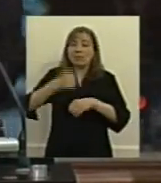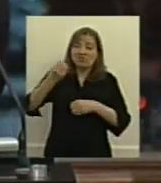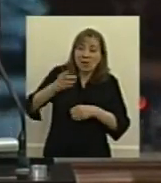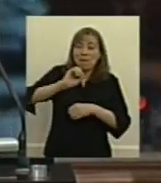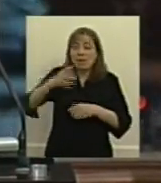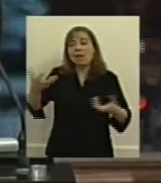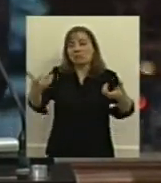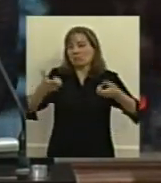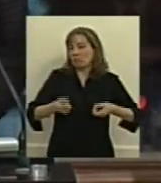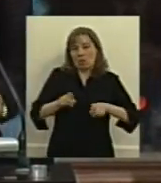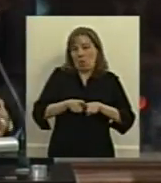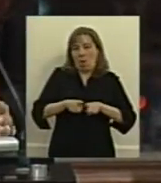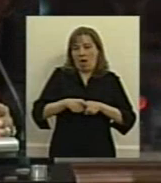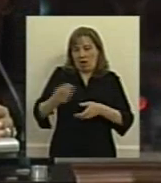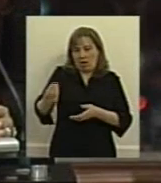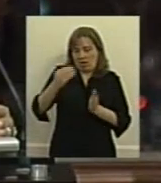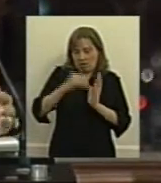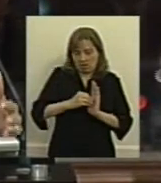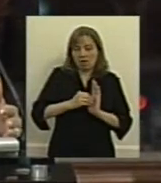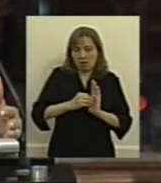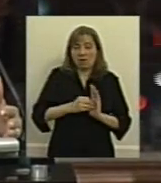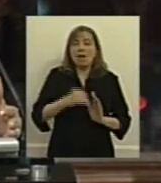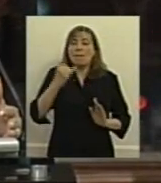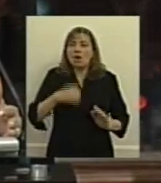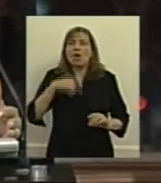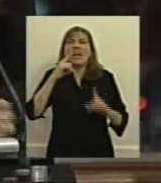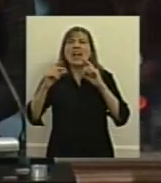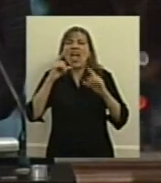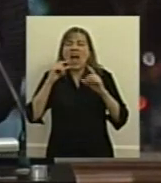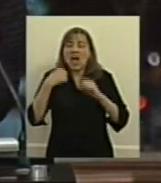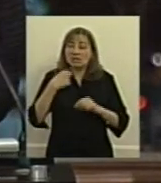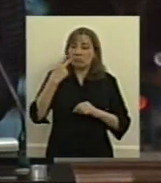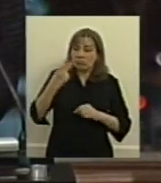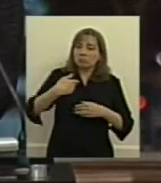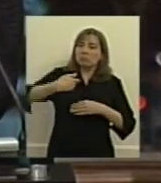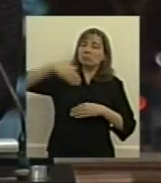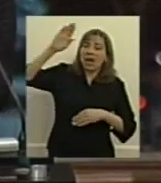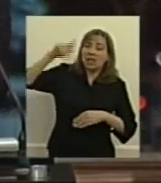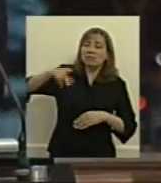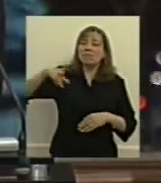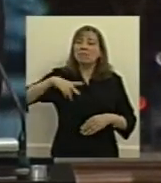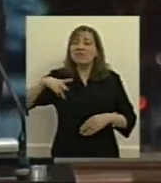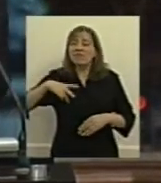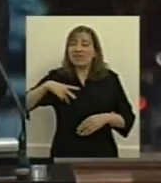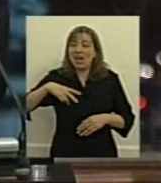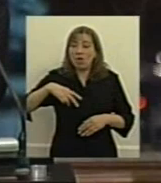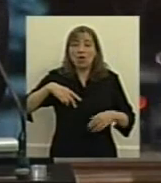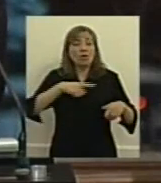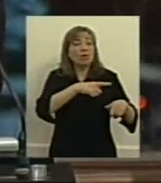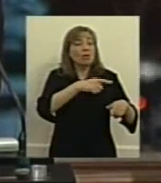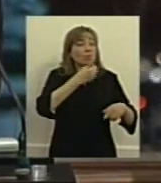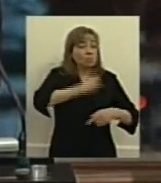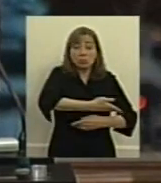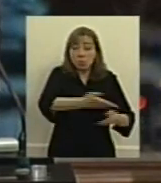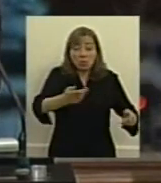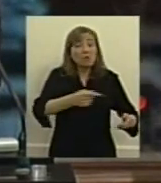y precisamente tenemos sin embargo más quejas en el sector privado que en el sector de las obras sociales por eso creo